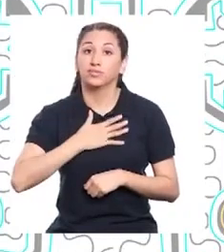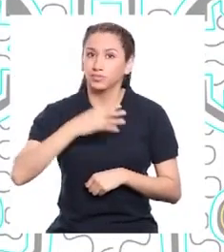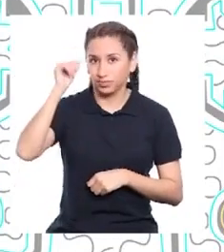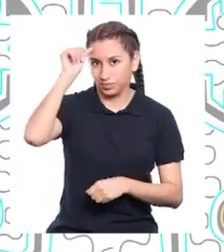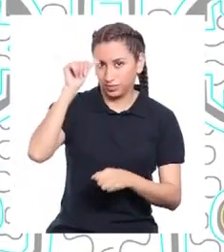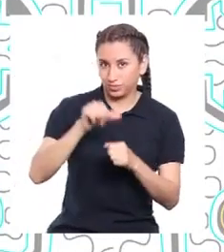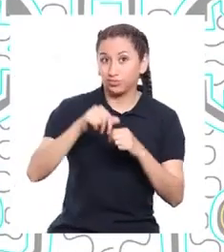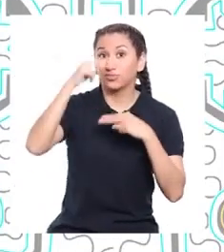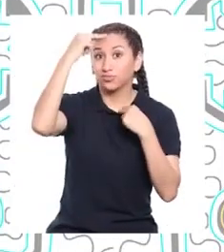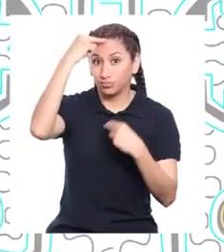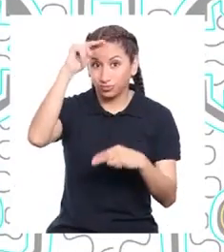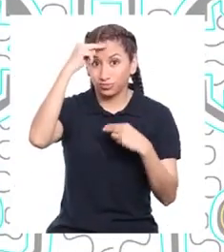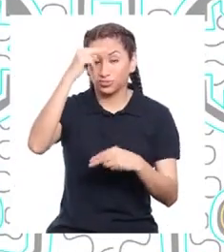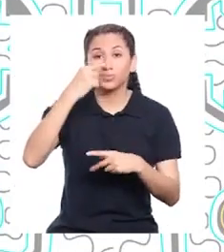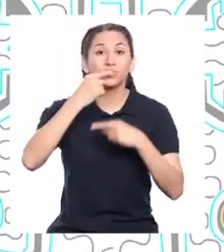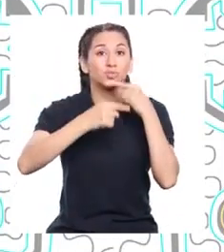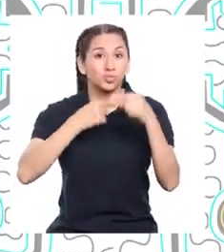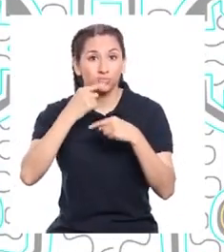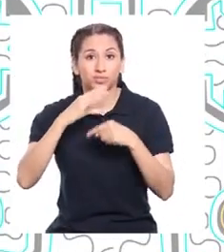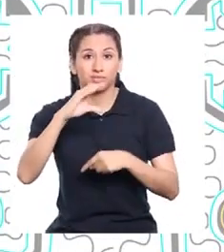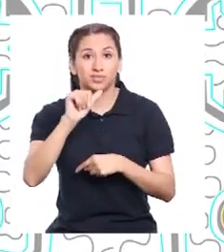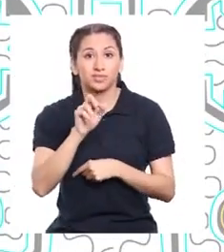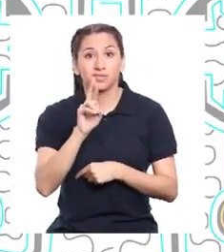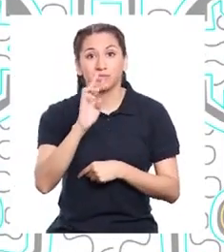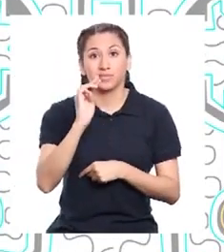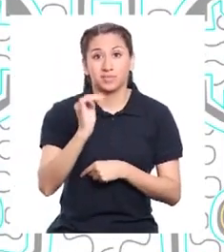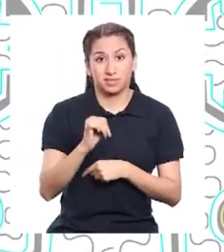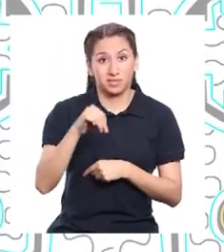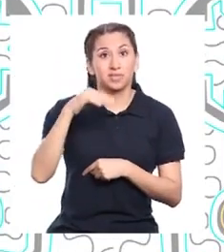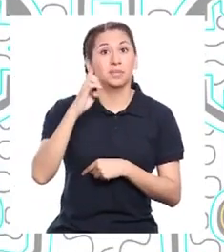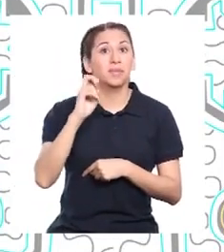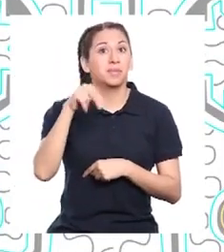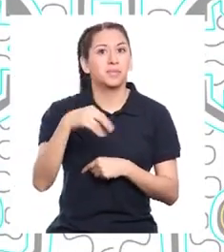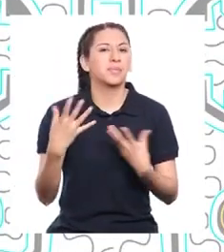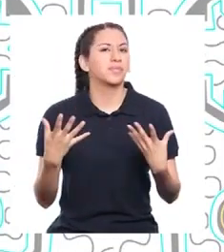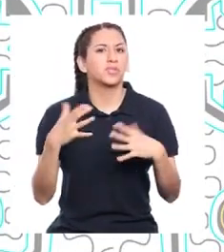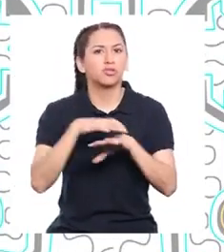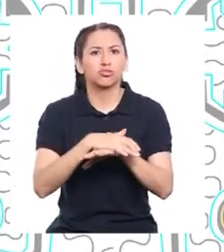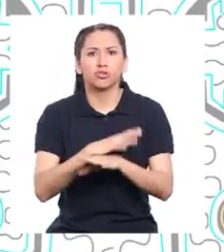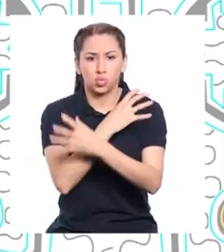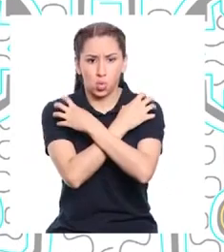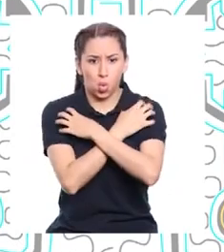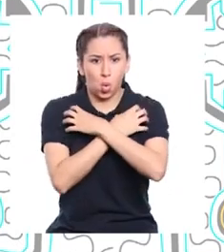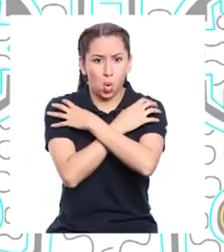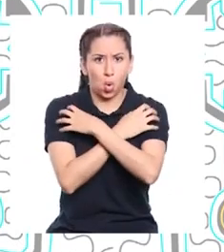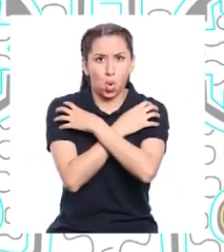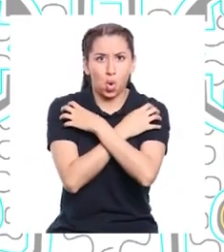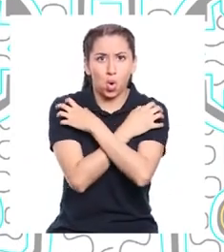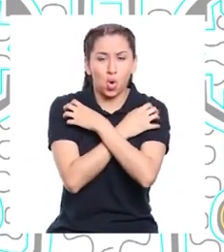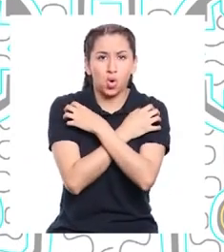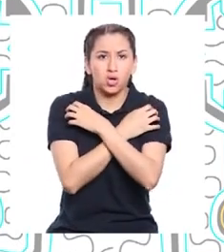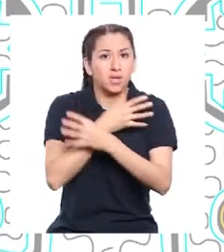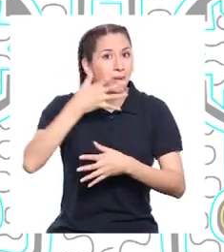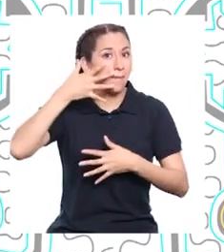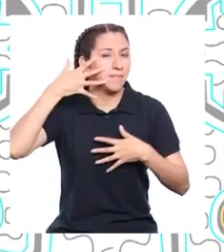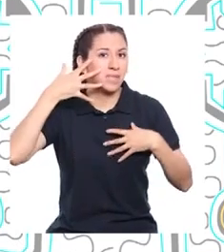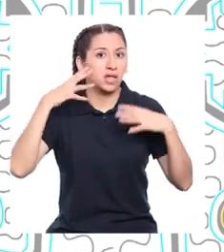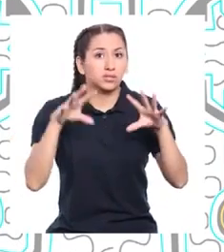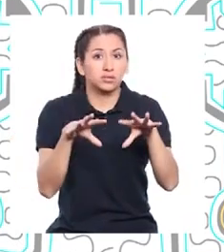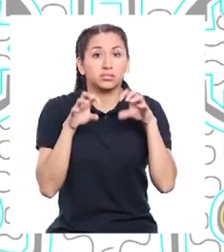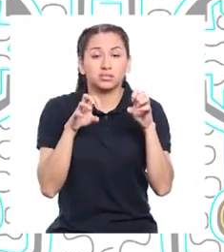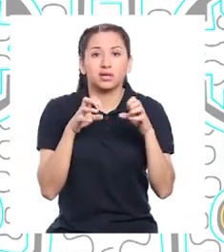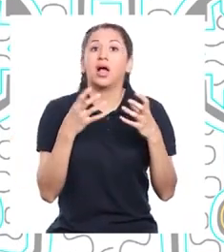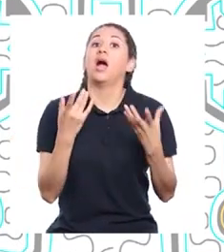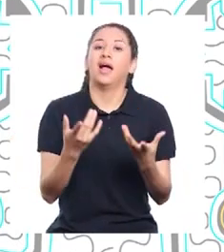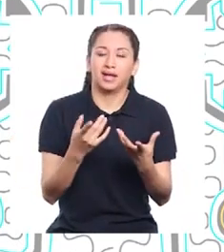Yo recuerdo la noticia que nos contó Carmen sobre los osos polares. Y debido a eso, propusimos